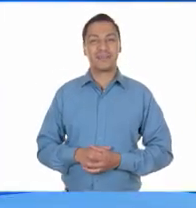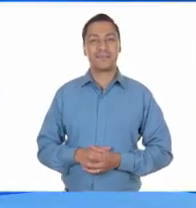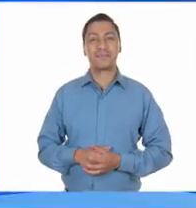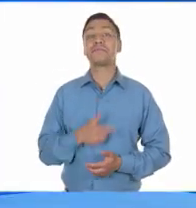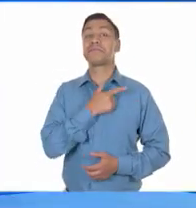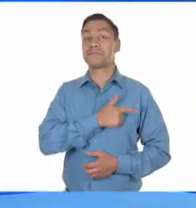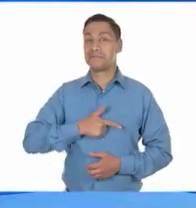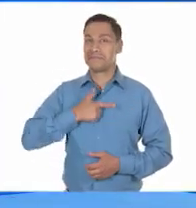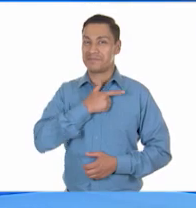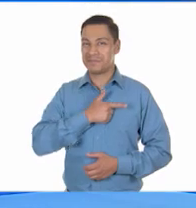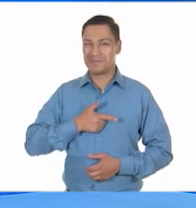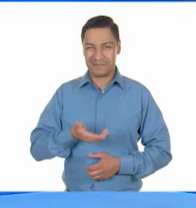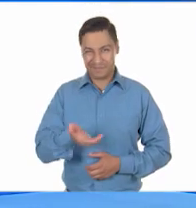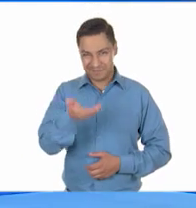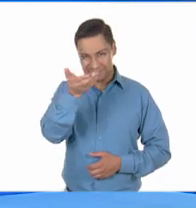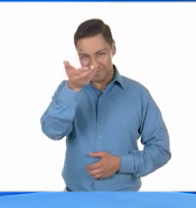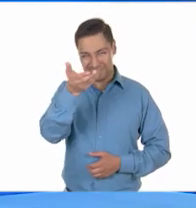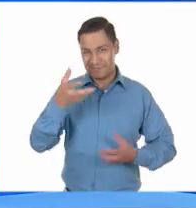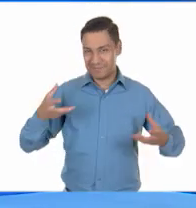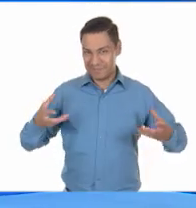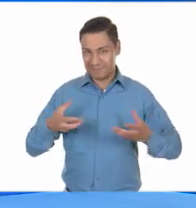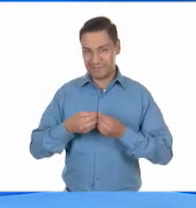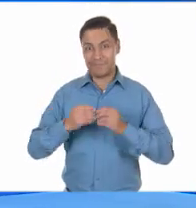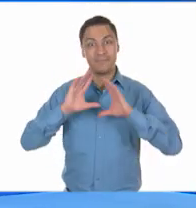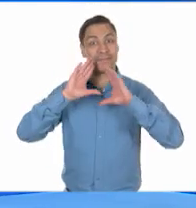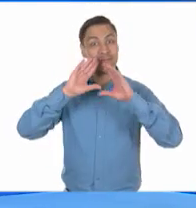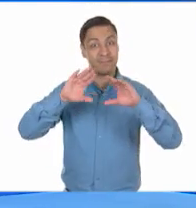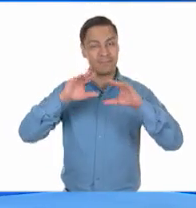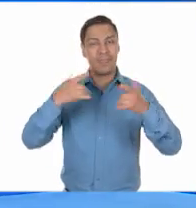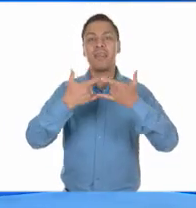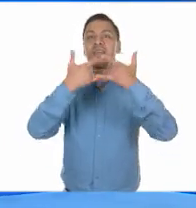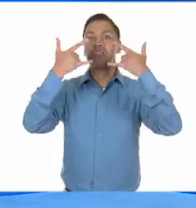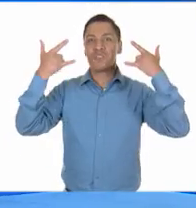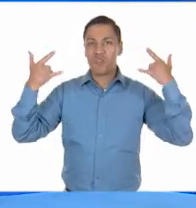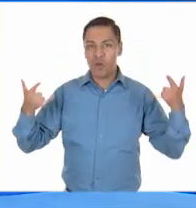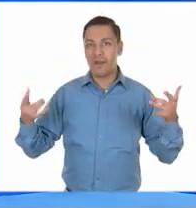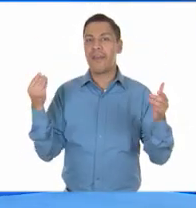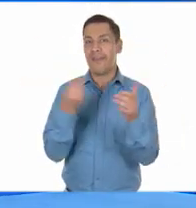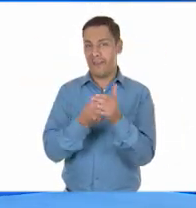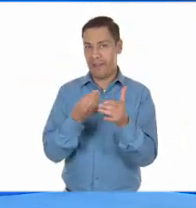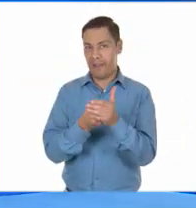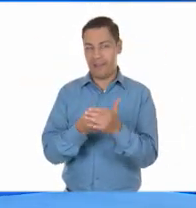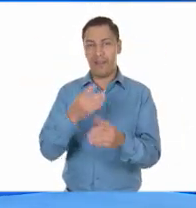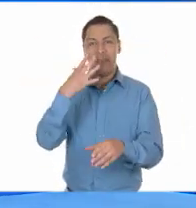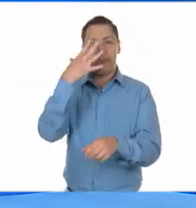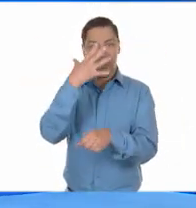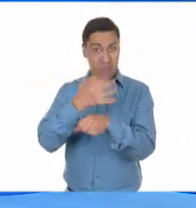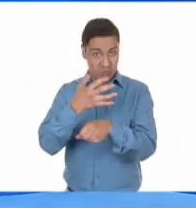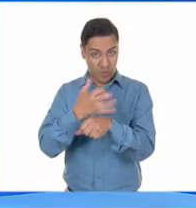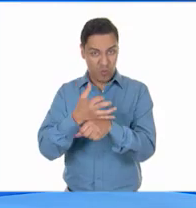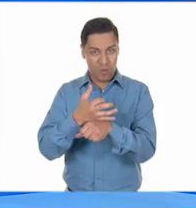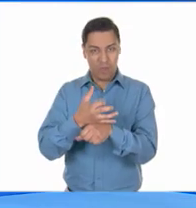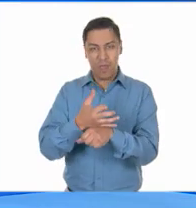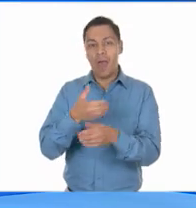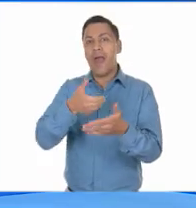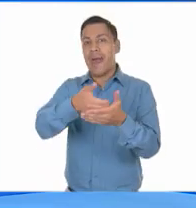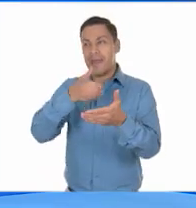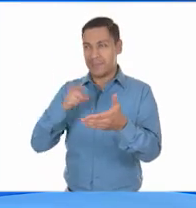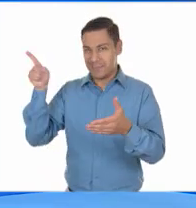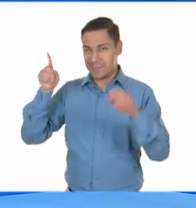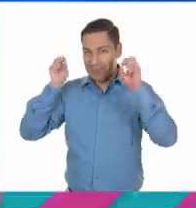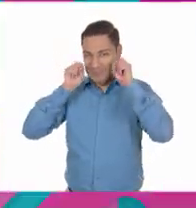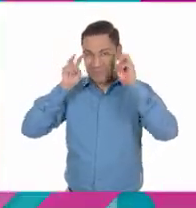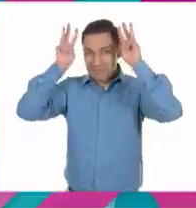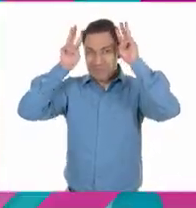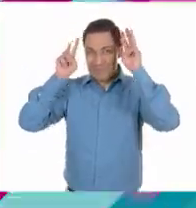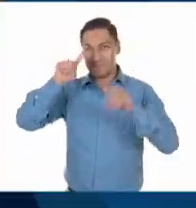el gusto de estar con ustedes en esta clase de historia de quinto grado. ¿Están listos? Vamos con ajo listo y comenzamos.